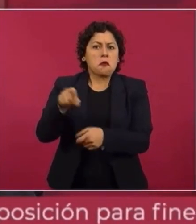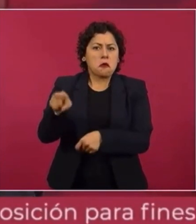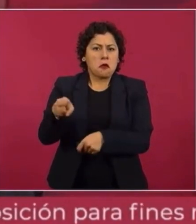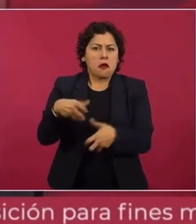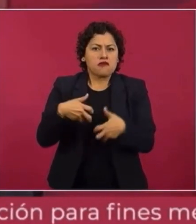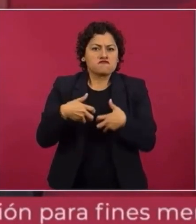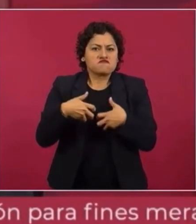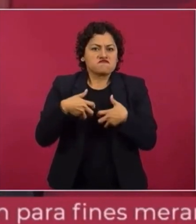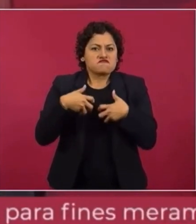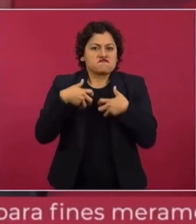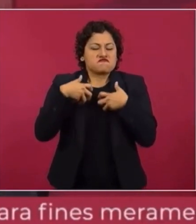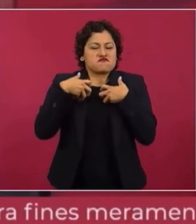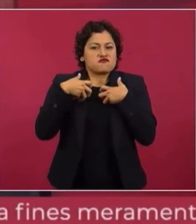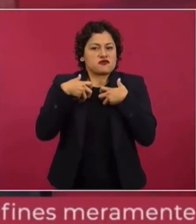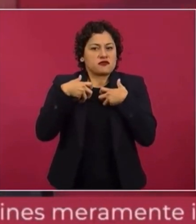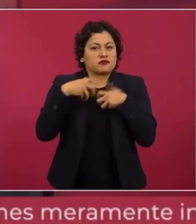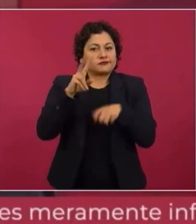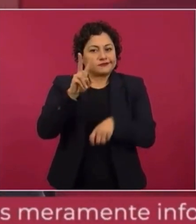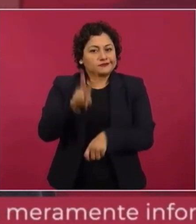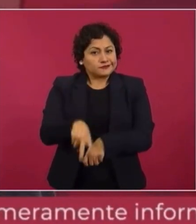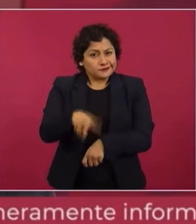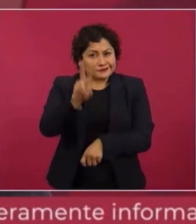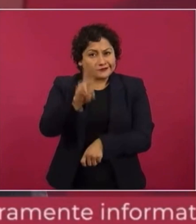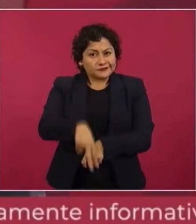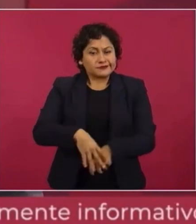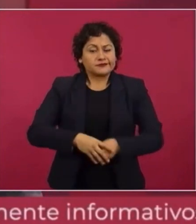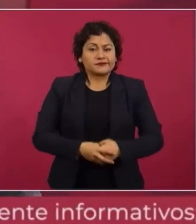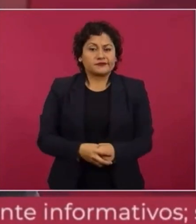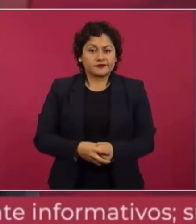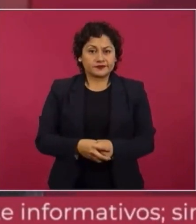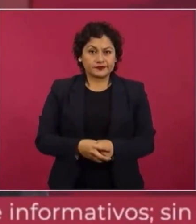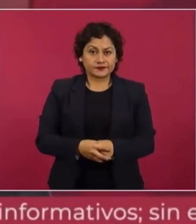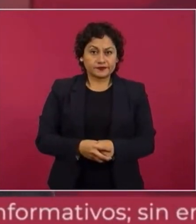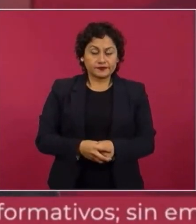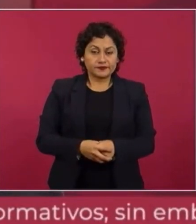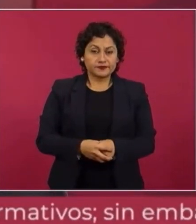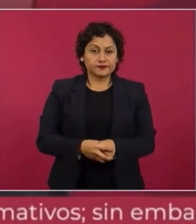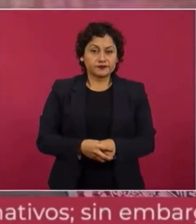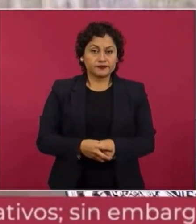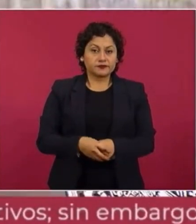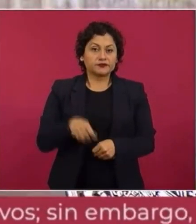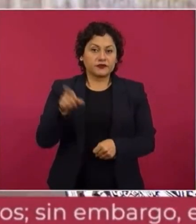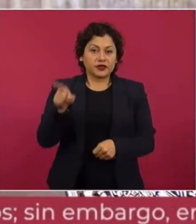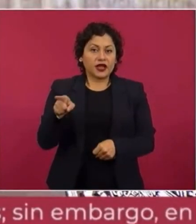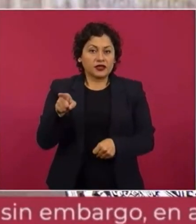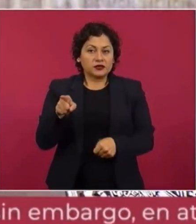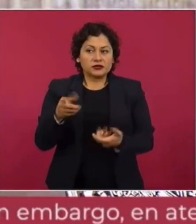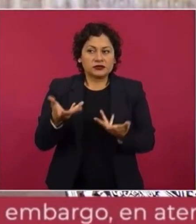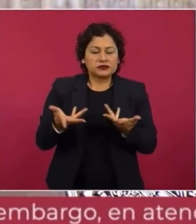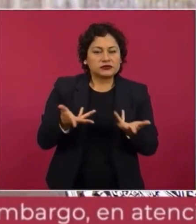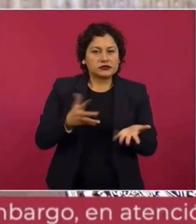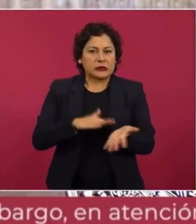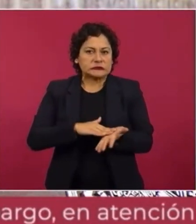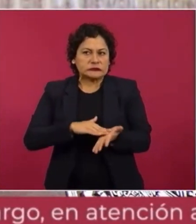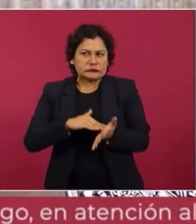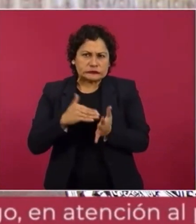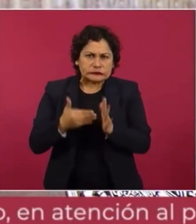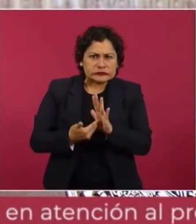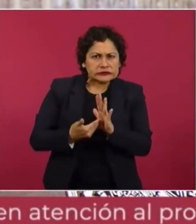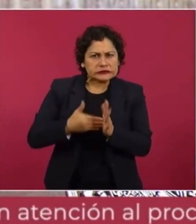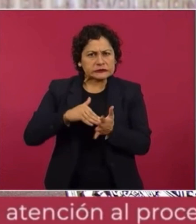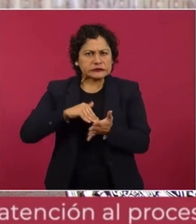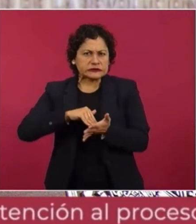De veras, buscando todo para